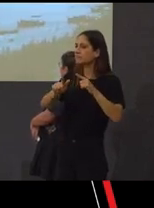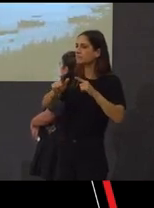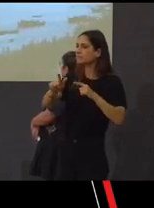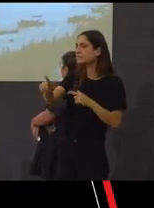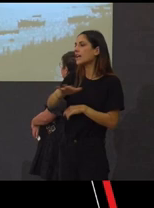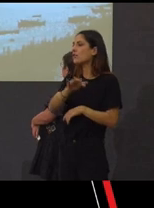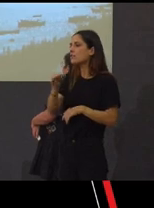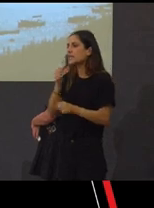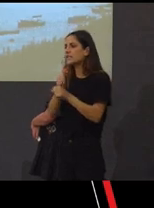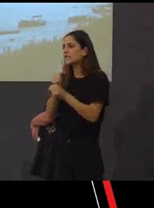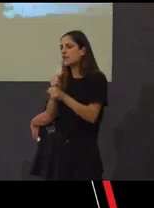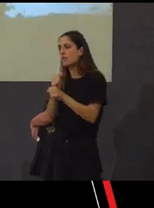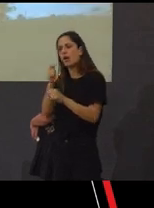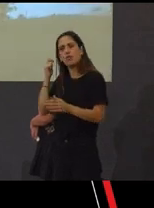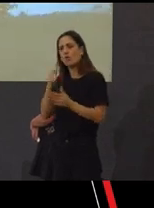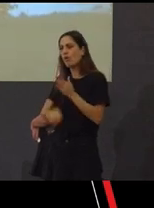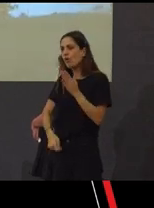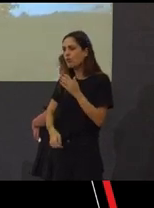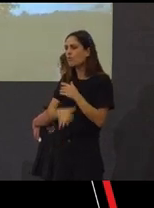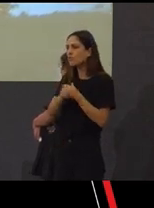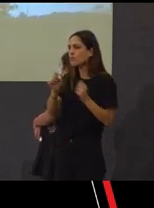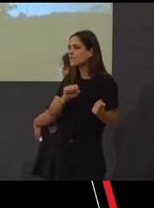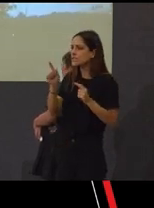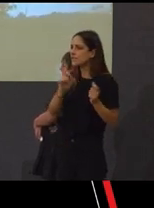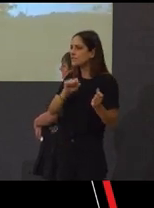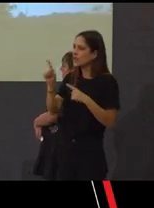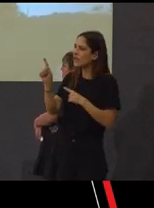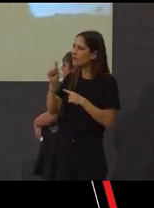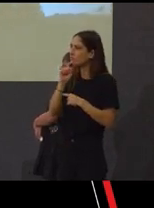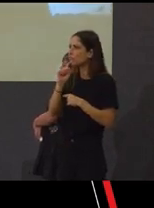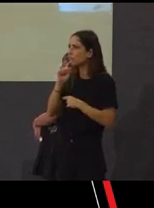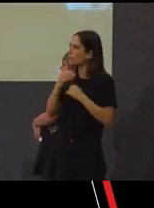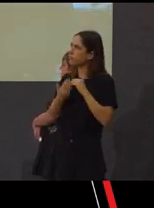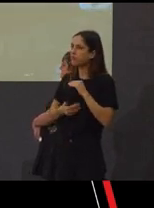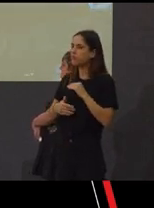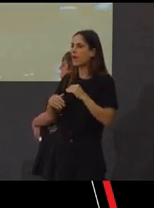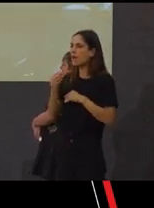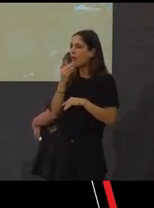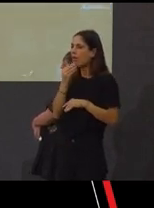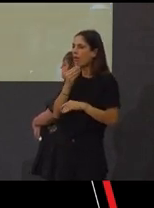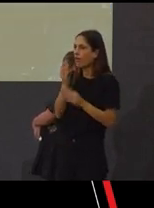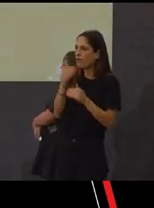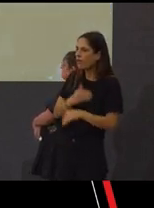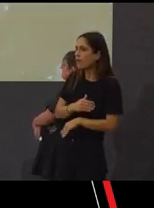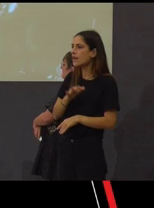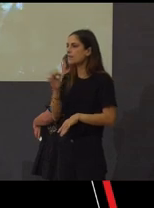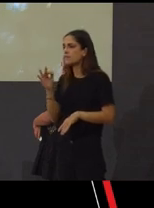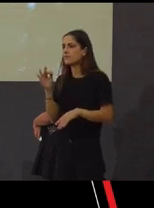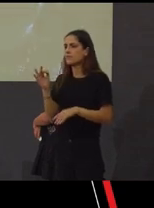duros trabajos y el pan amargo de la emigración o en la hora del triunfo y de la victoria.